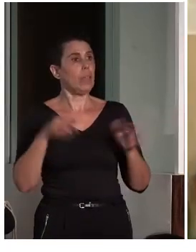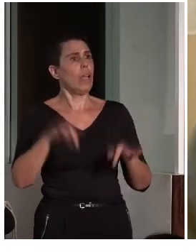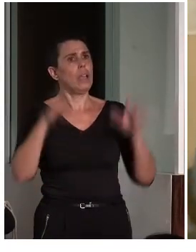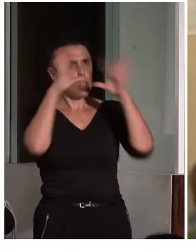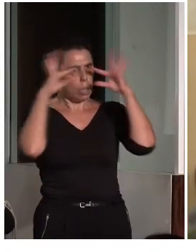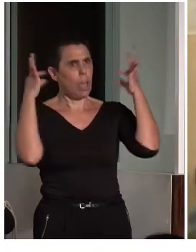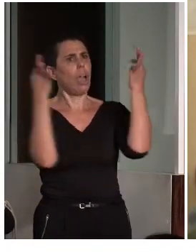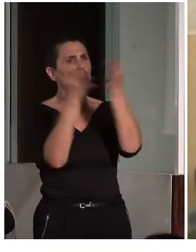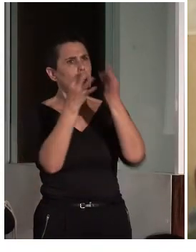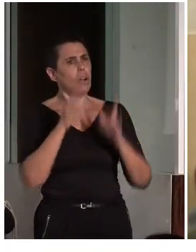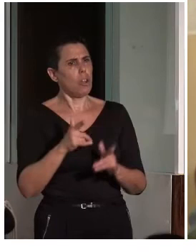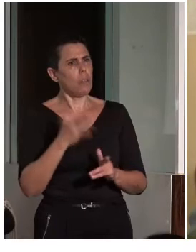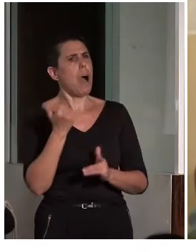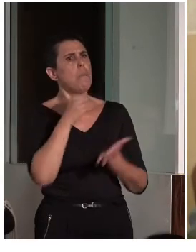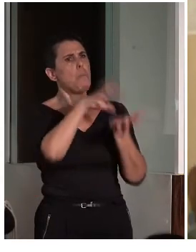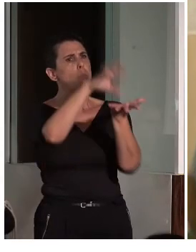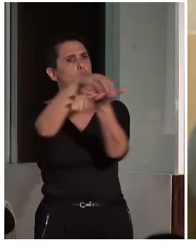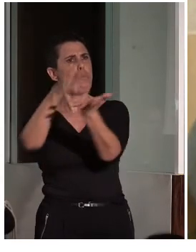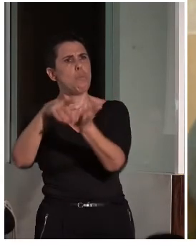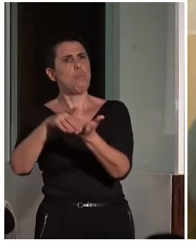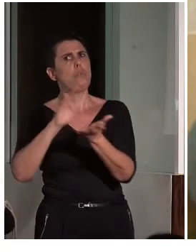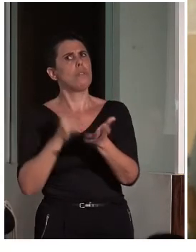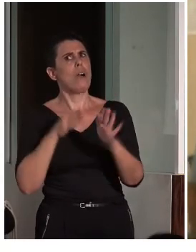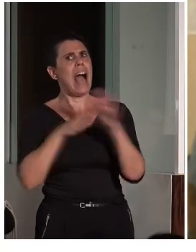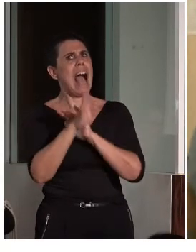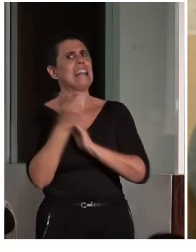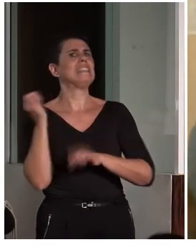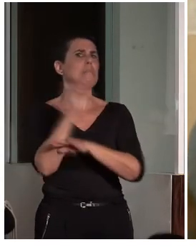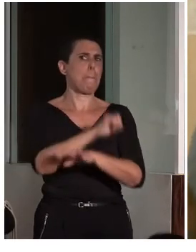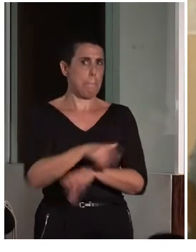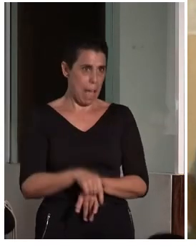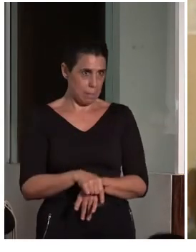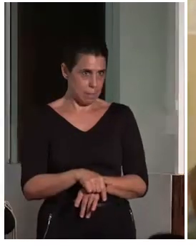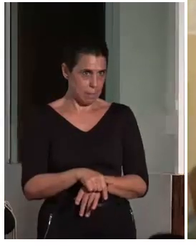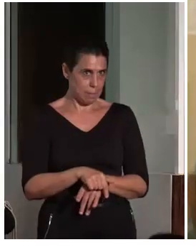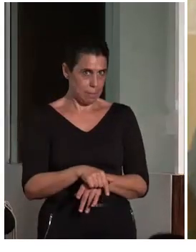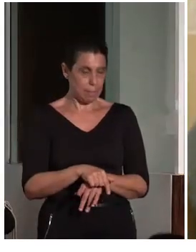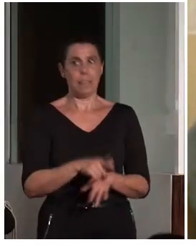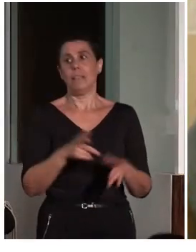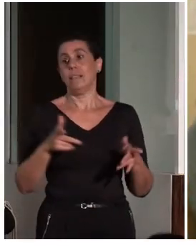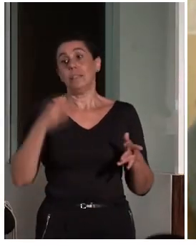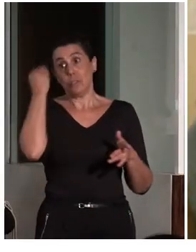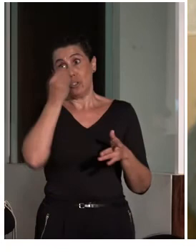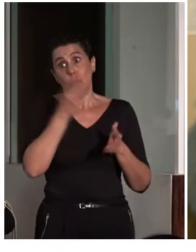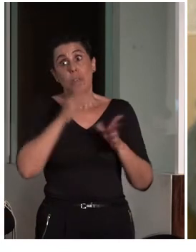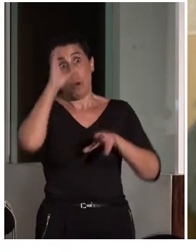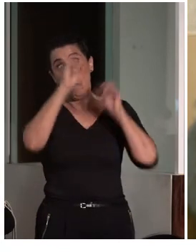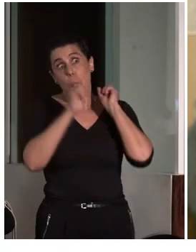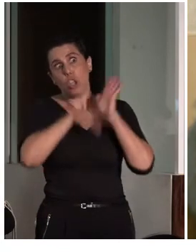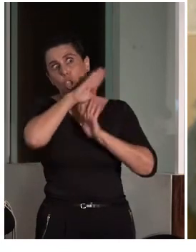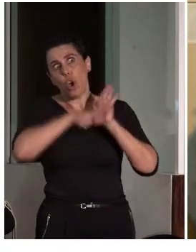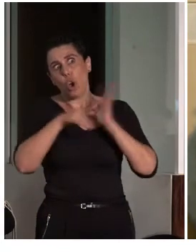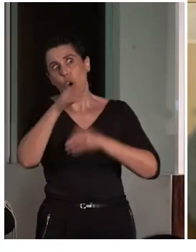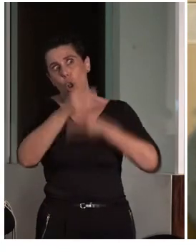sitios mucho más accesibles que este. Entonces, quizás sería bueno eso, incorporarlo a los protocolos de actuación. Simplemente